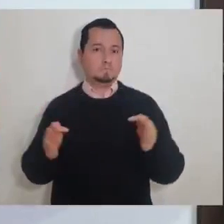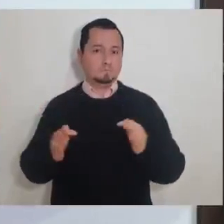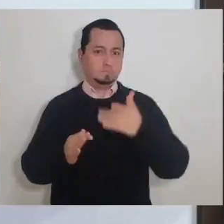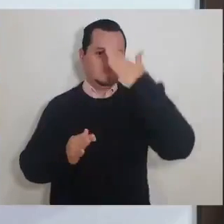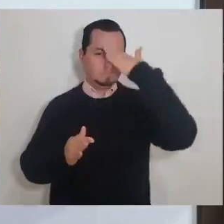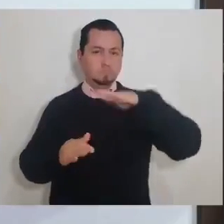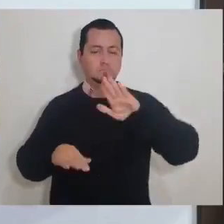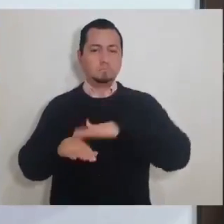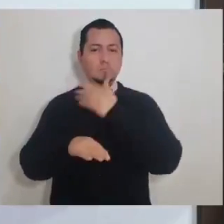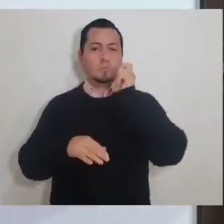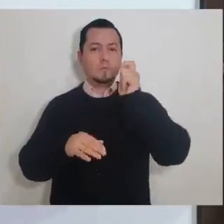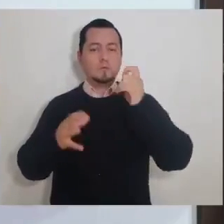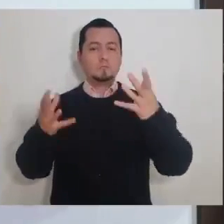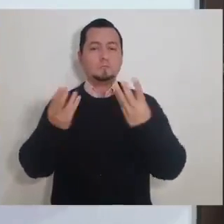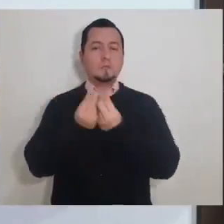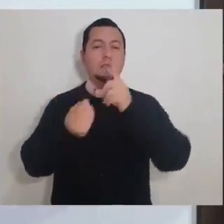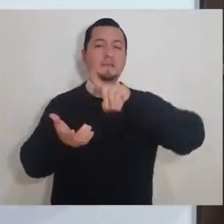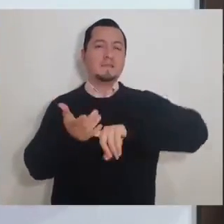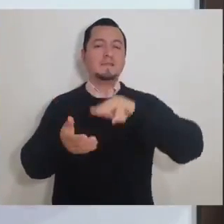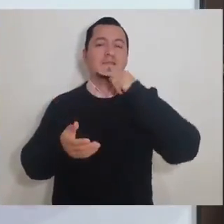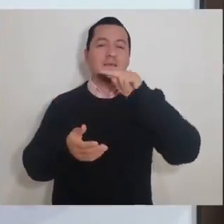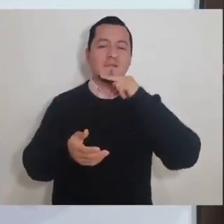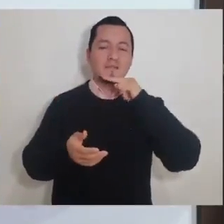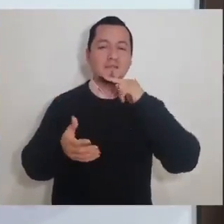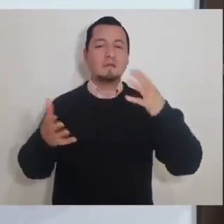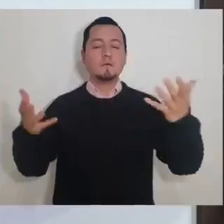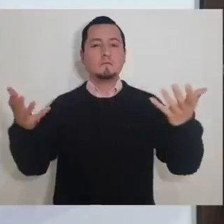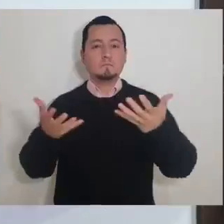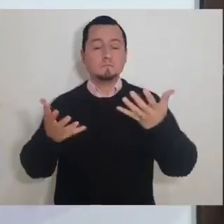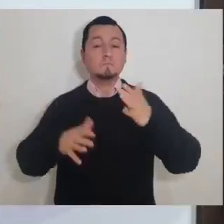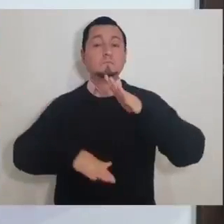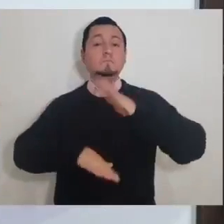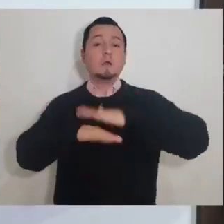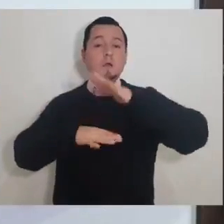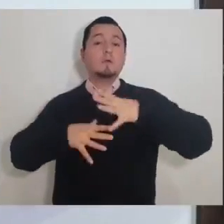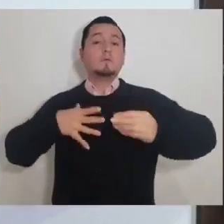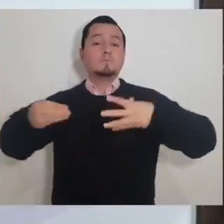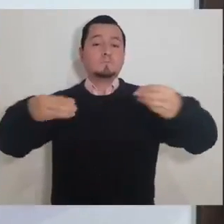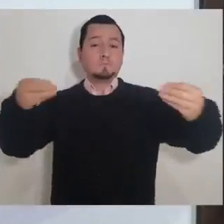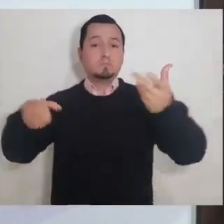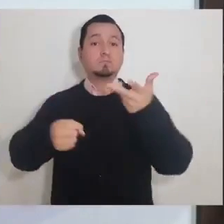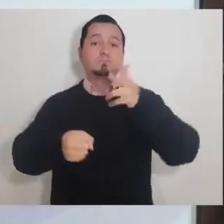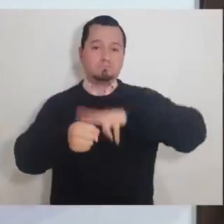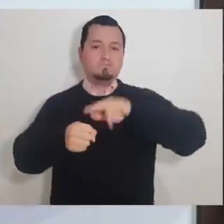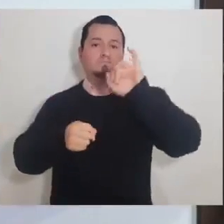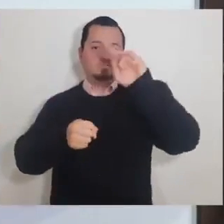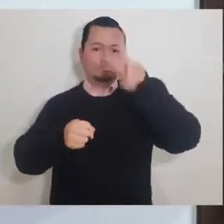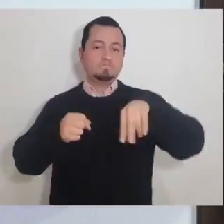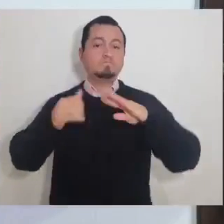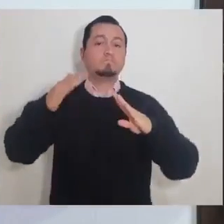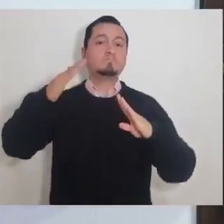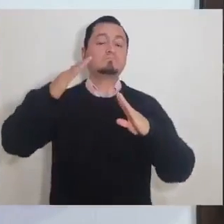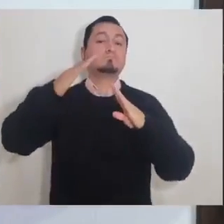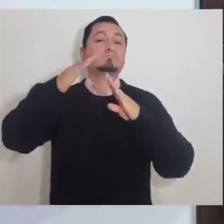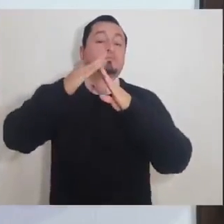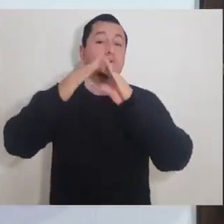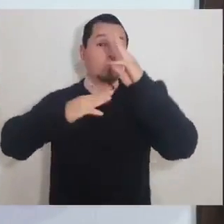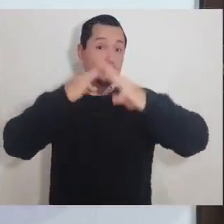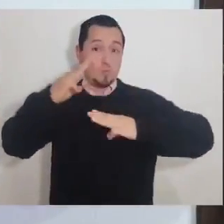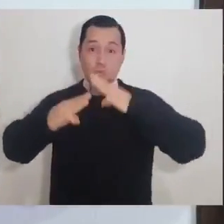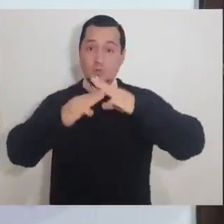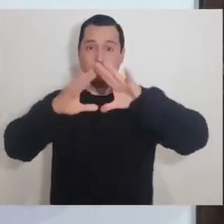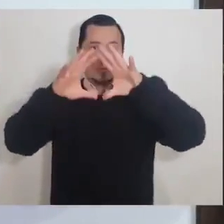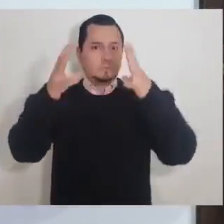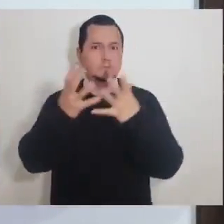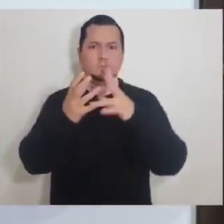así como la actividad propia de la Navidad, han generado que el número de contagios y el número de hospitalizaciones vaya creciendo en todo el mundo a